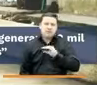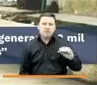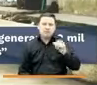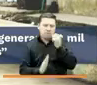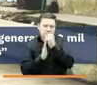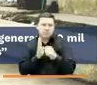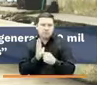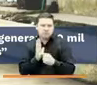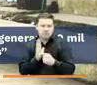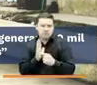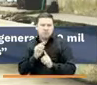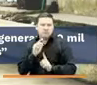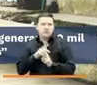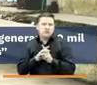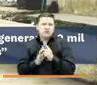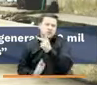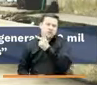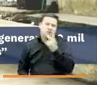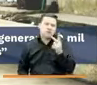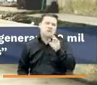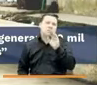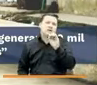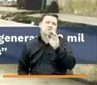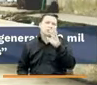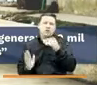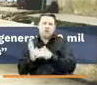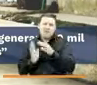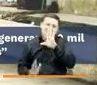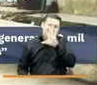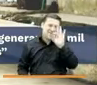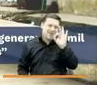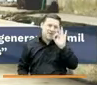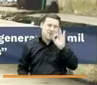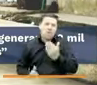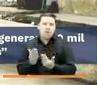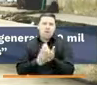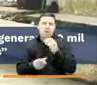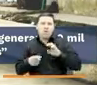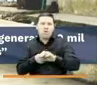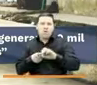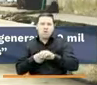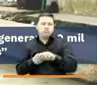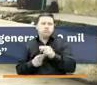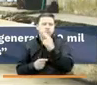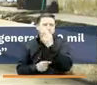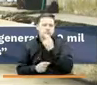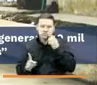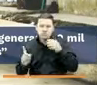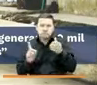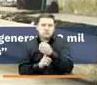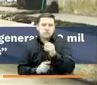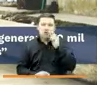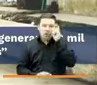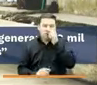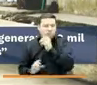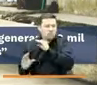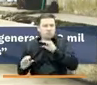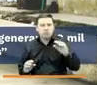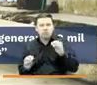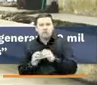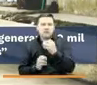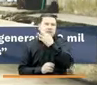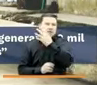creó 205 mil 500 nuevos cupos. Con ellos llegamos durante este gobierno a